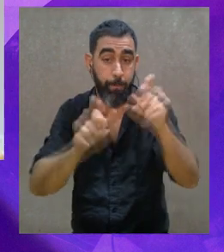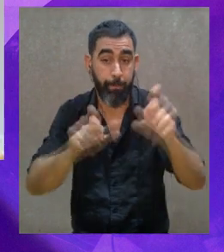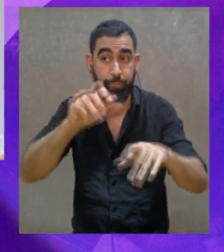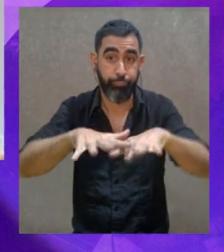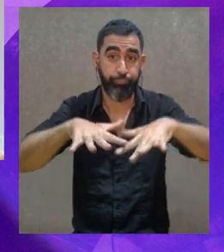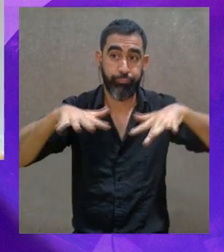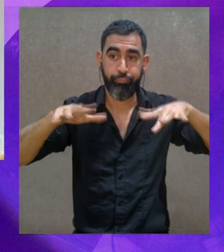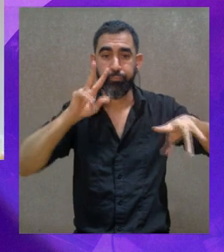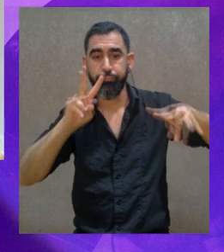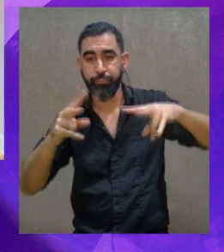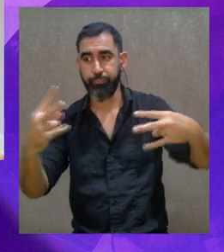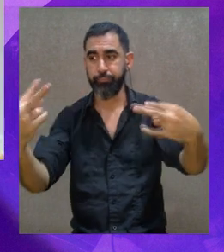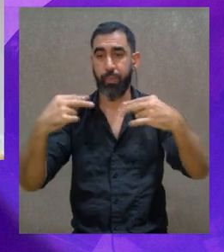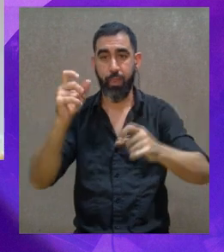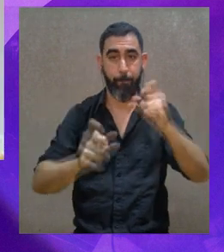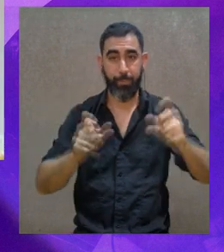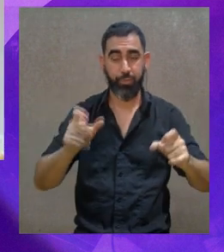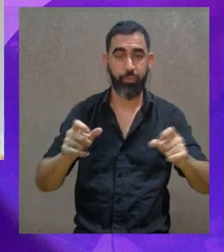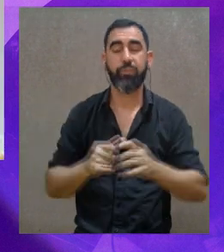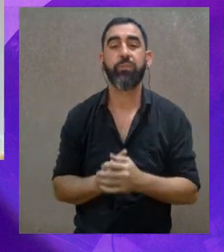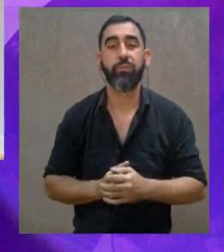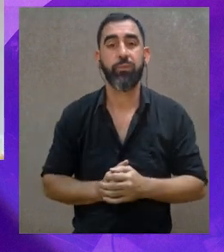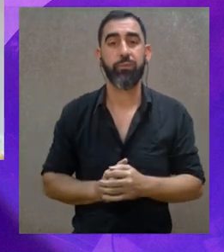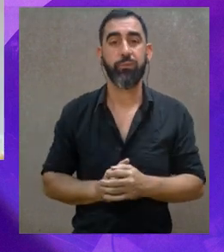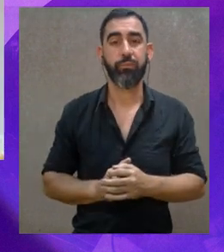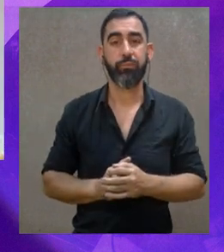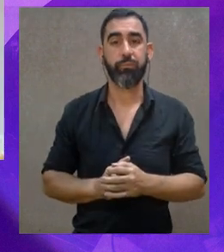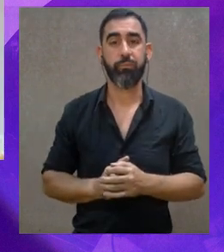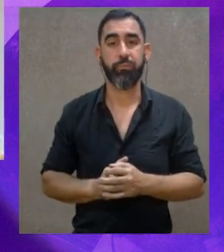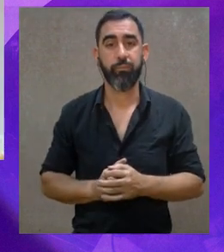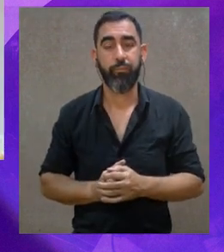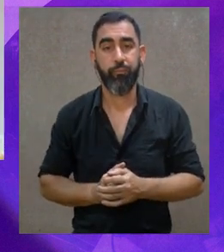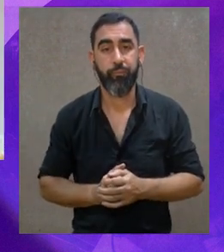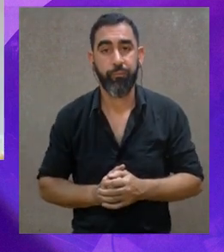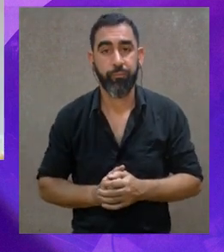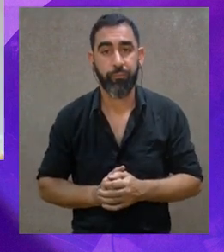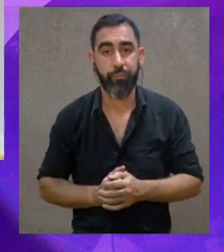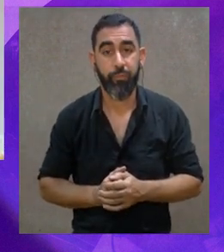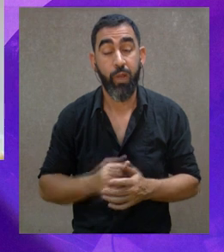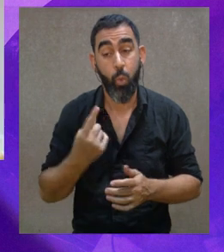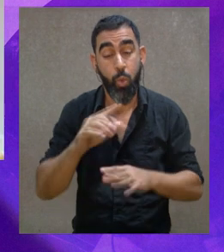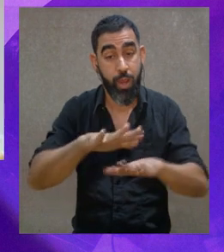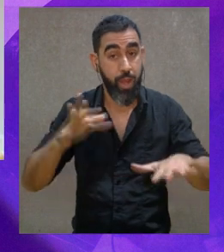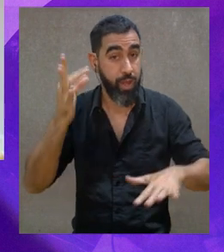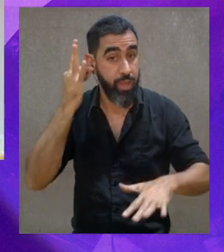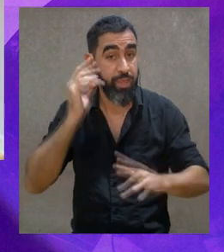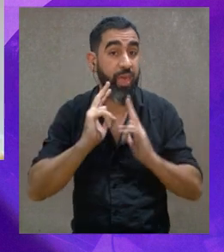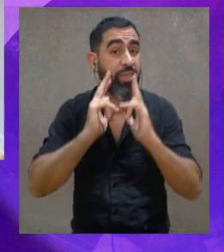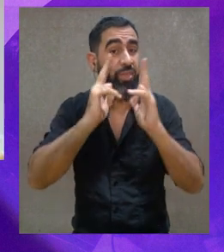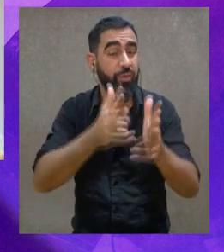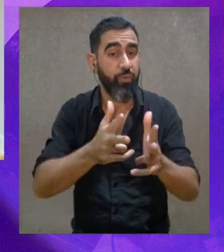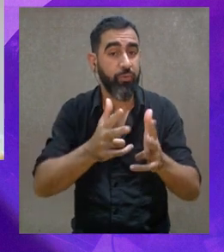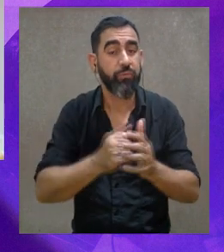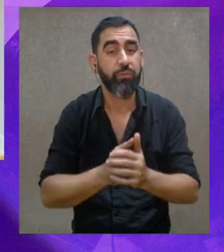muy transparentes hacia el público y hacia aquel que se sienta del otro lado a ver un concierto. Y